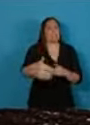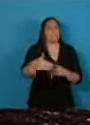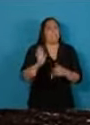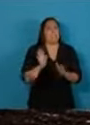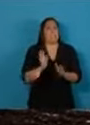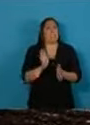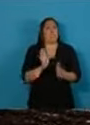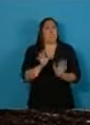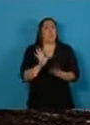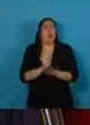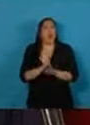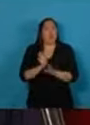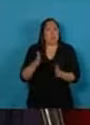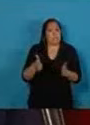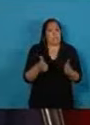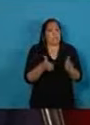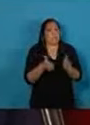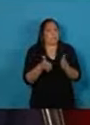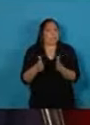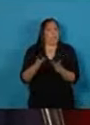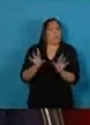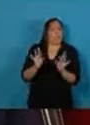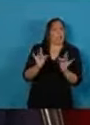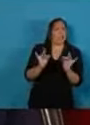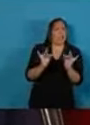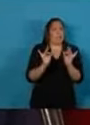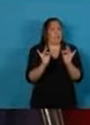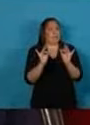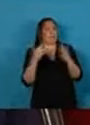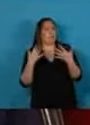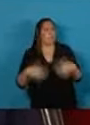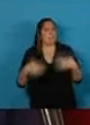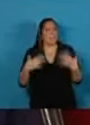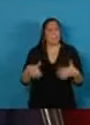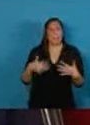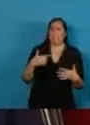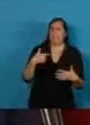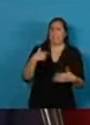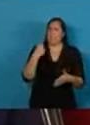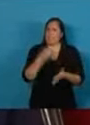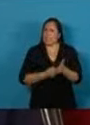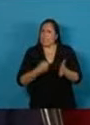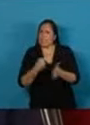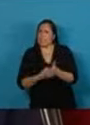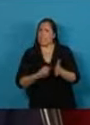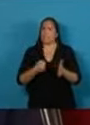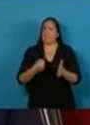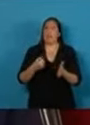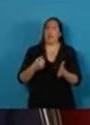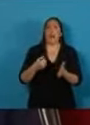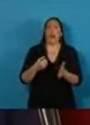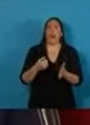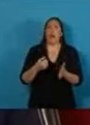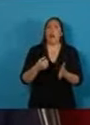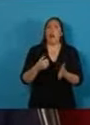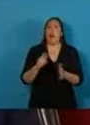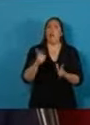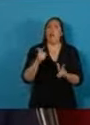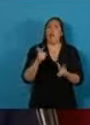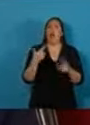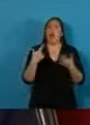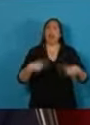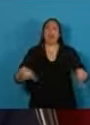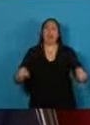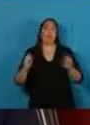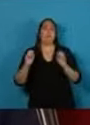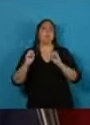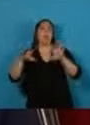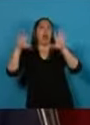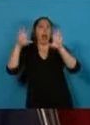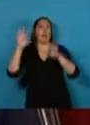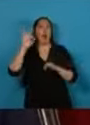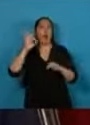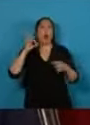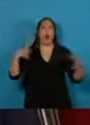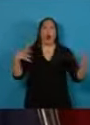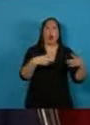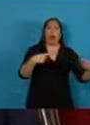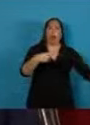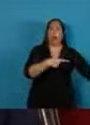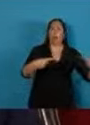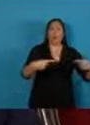estrecho, complejo, desafiante, donde no hay lugar ni para los dogmas mágicos ni para las pujas sectarias.